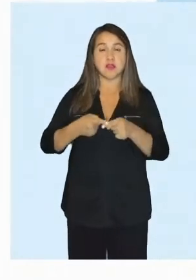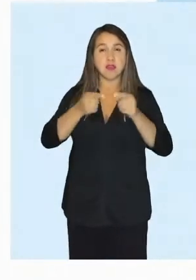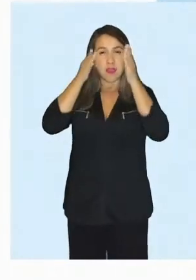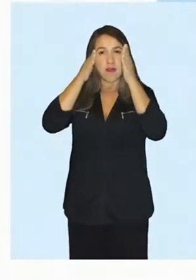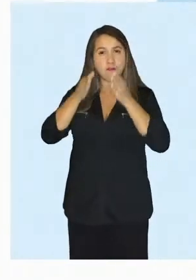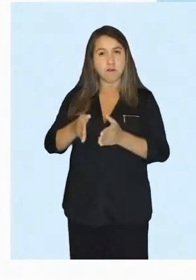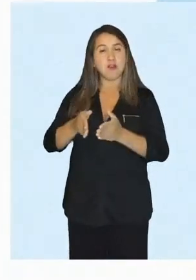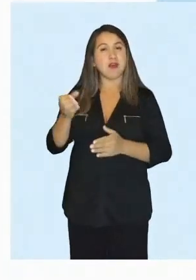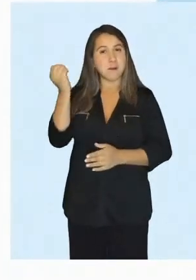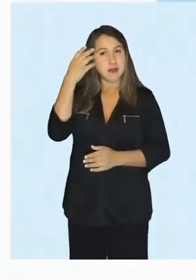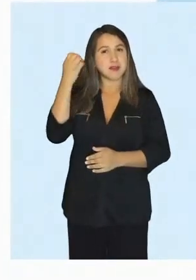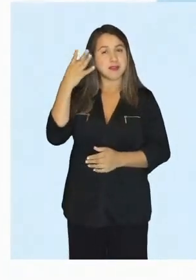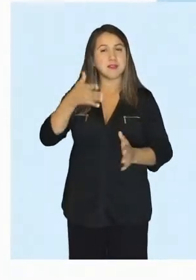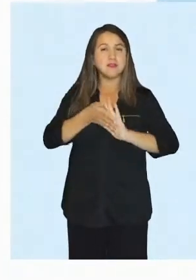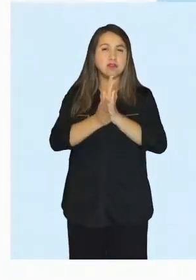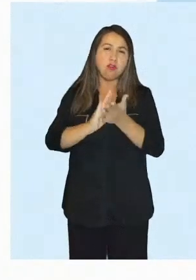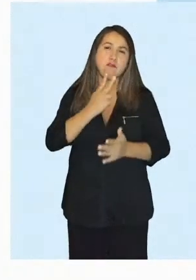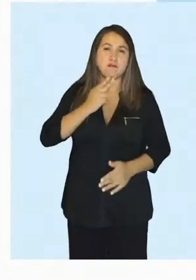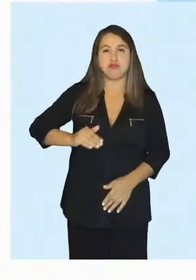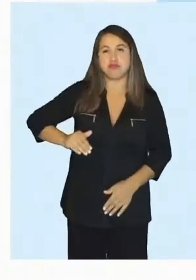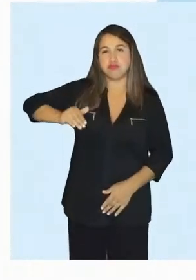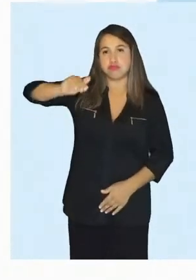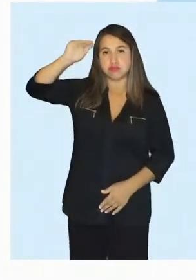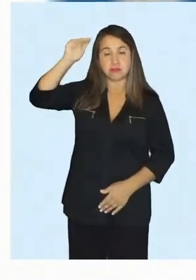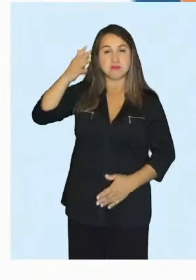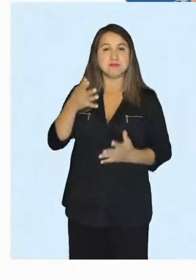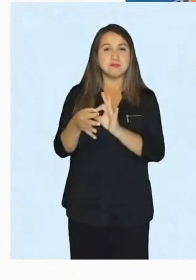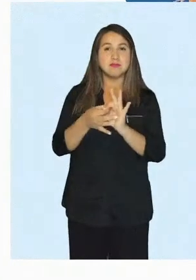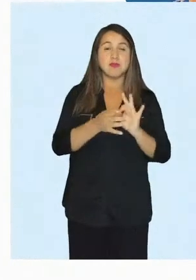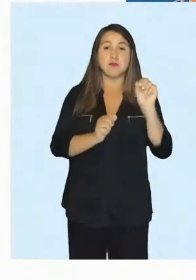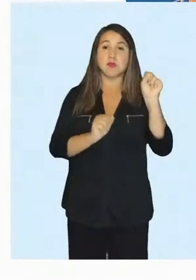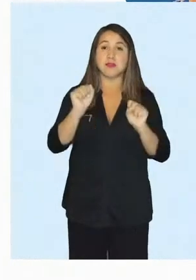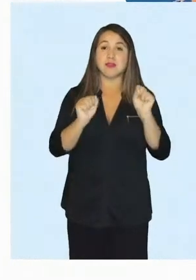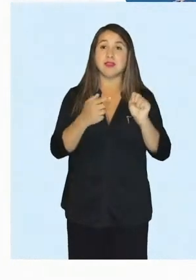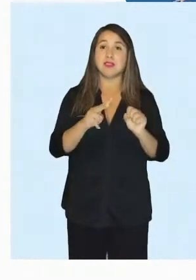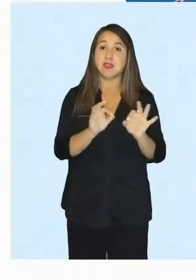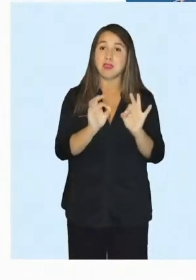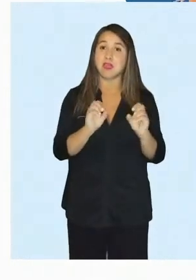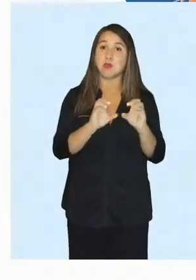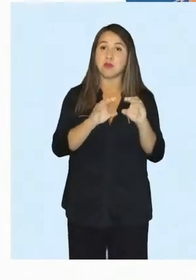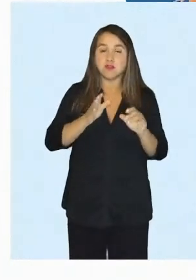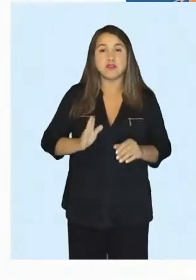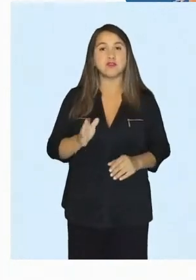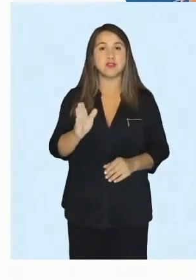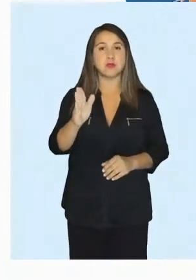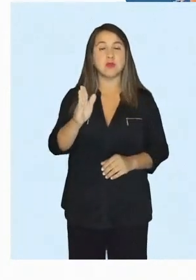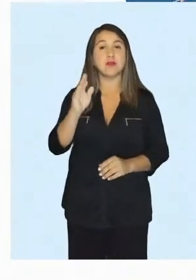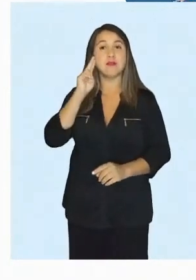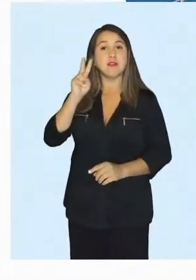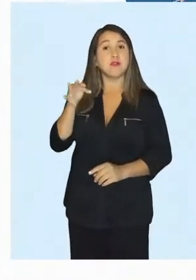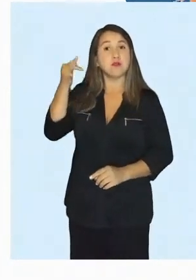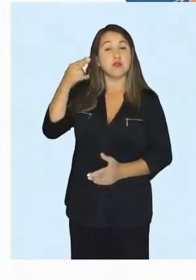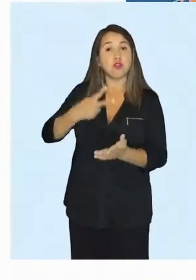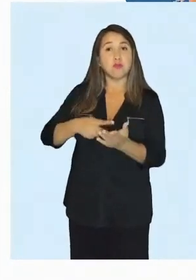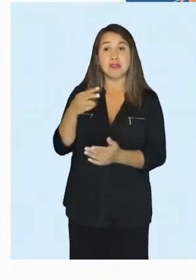desde un enfoque de aprendizaje a lo largo de la vida. A través de la política de educación continua y con miras al